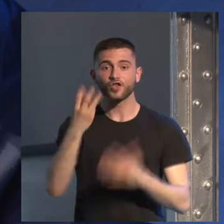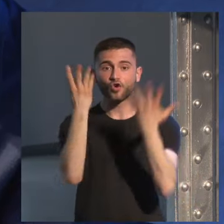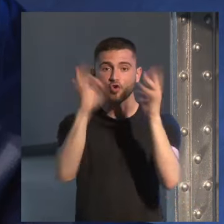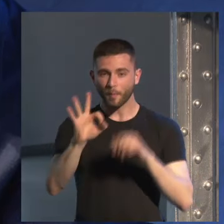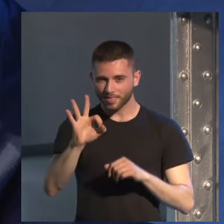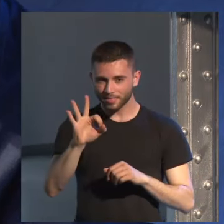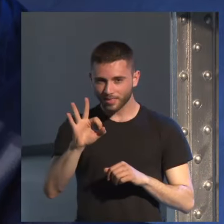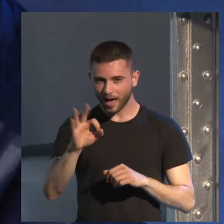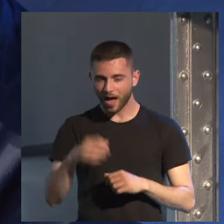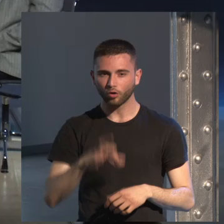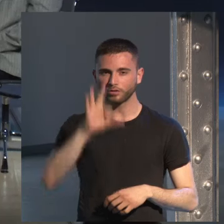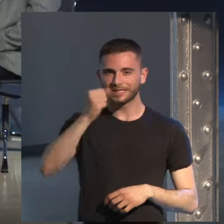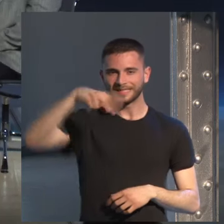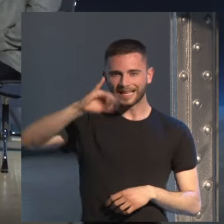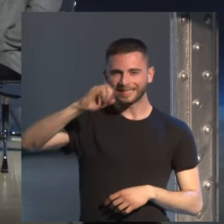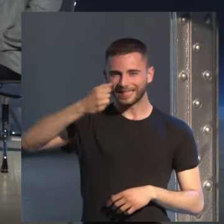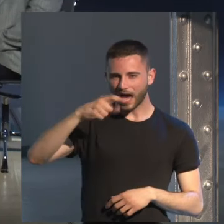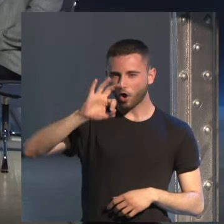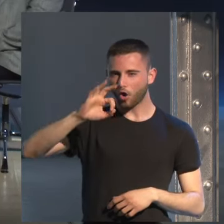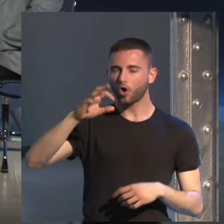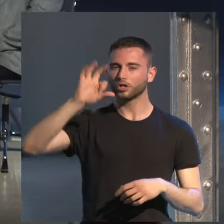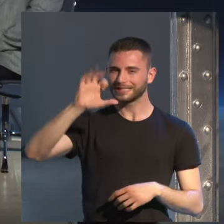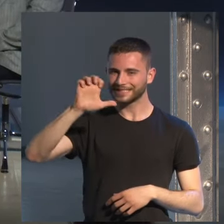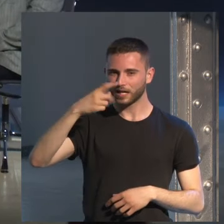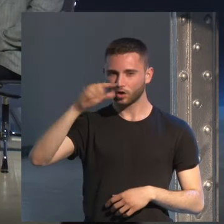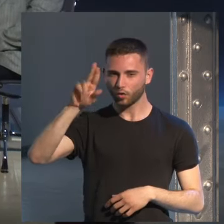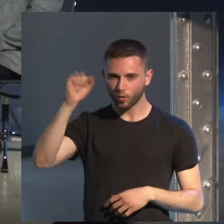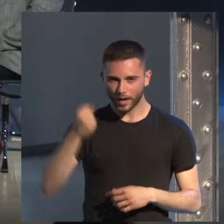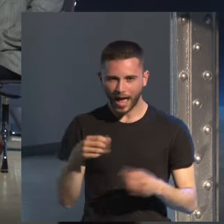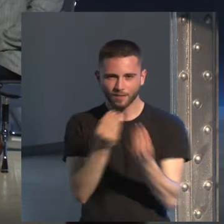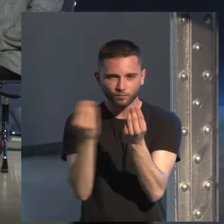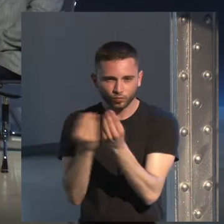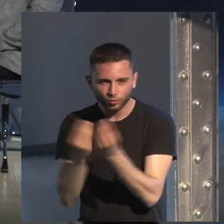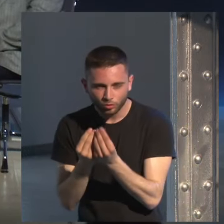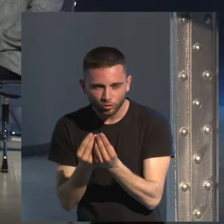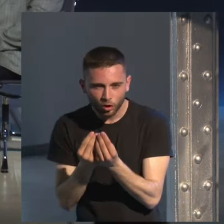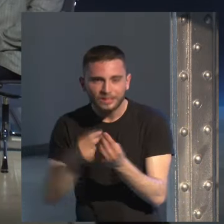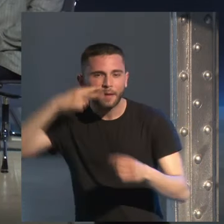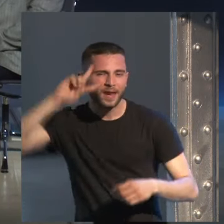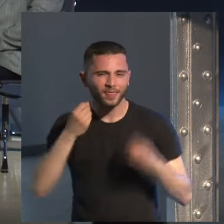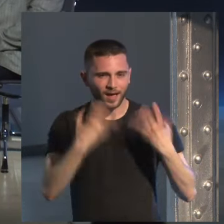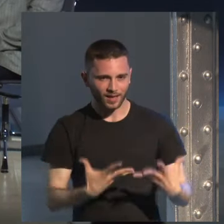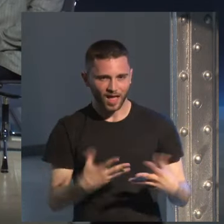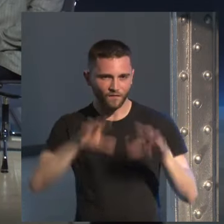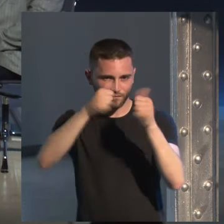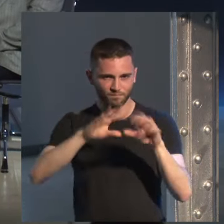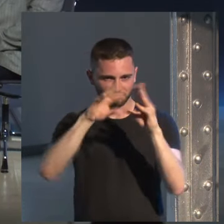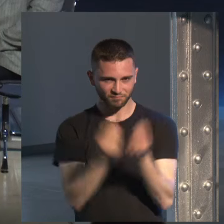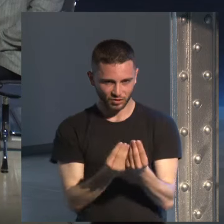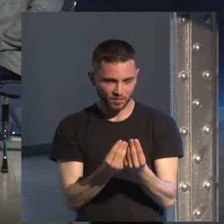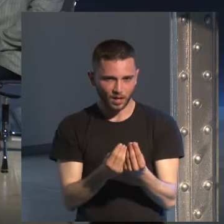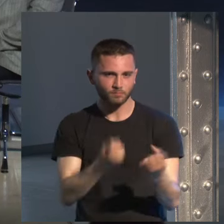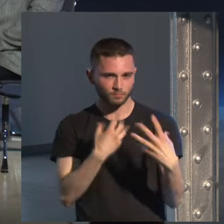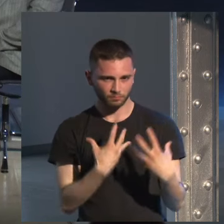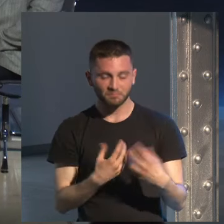¿Con Ana Belén y Santiago Segura? principios de los ¿A principios de los 90 era? ¿Qué tal fue aquella experiencia así, de manera resumida, Alicia? Para mí fue